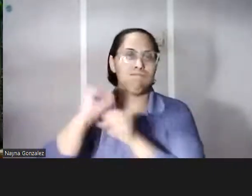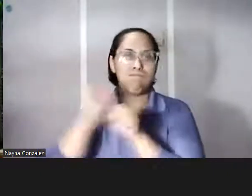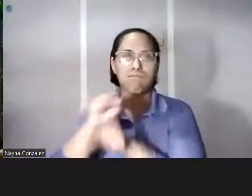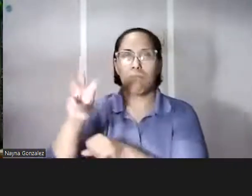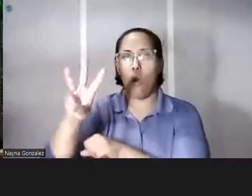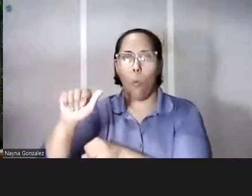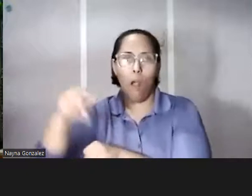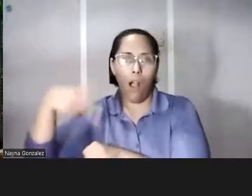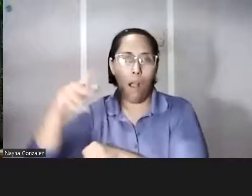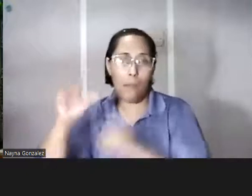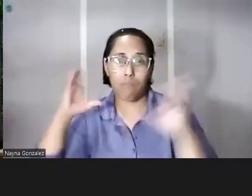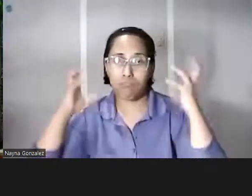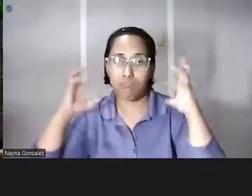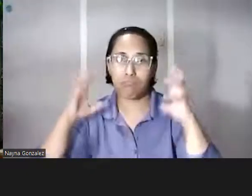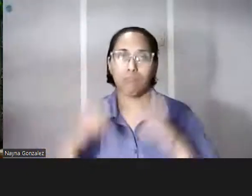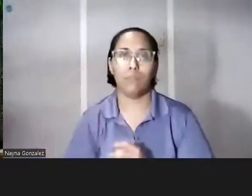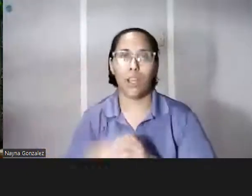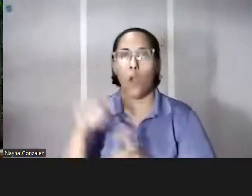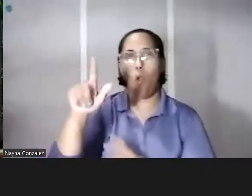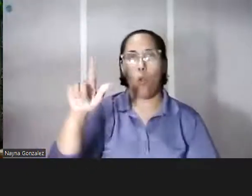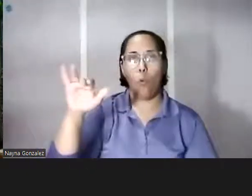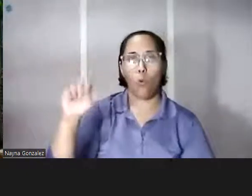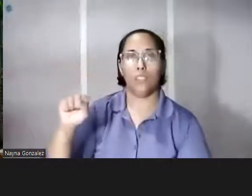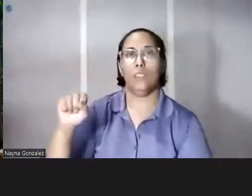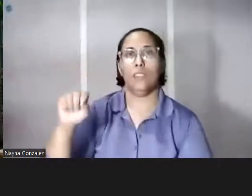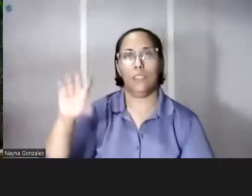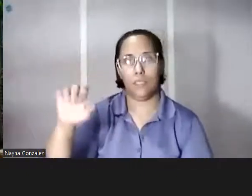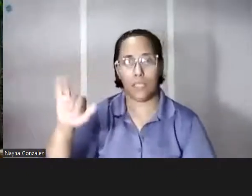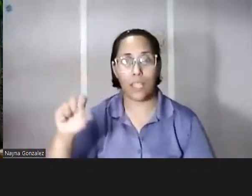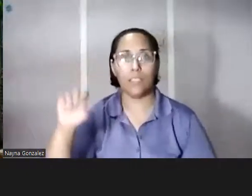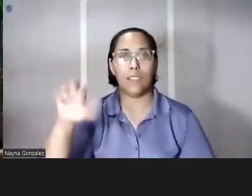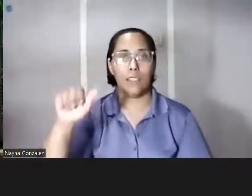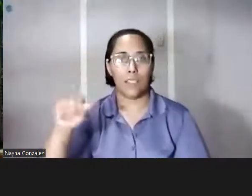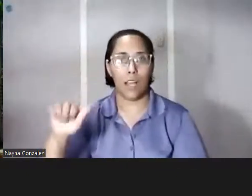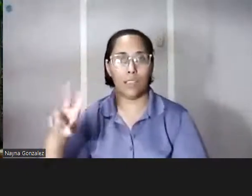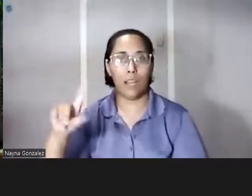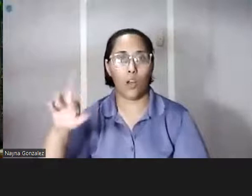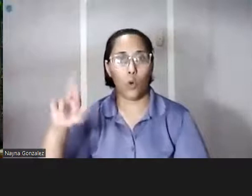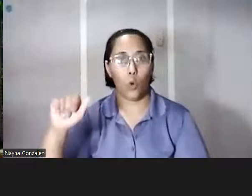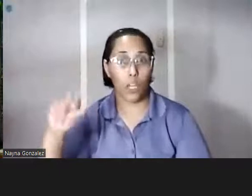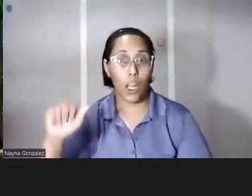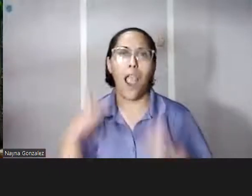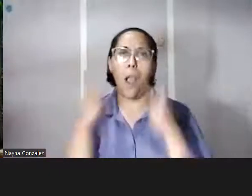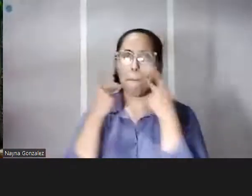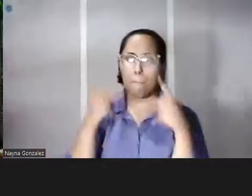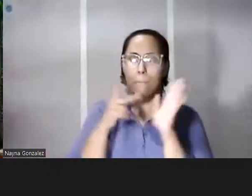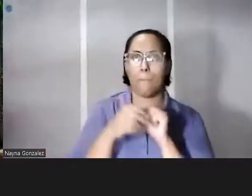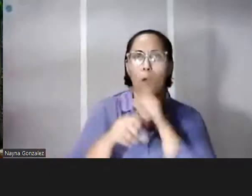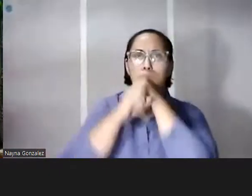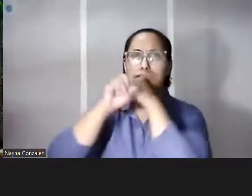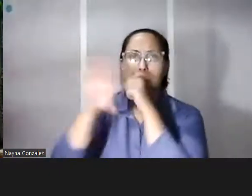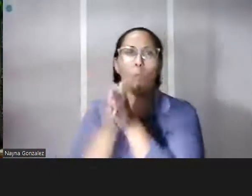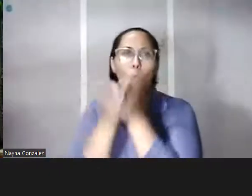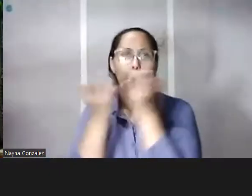Radio precisamente con la participación de Luis Penchi, Ismael, Sandra Rodríguez Cotto que posteriormente publicó un libro sobre este tema.